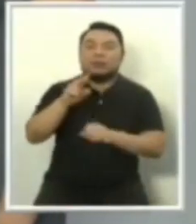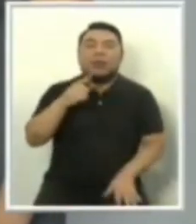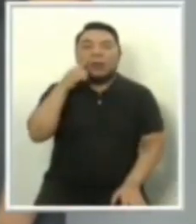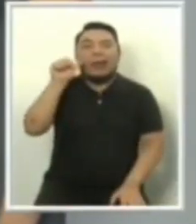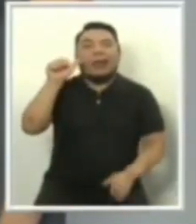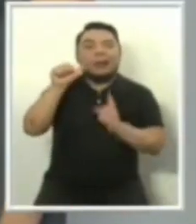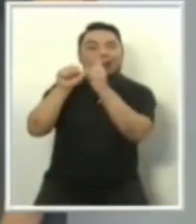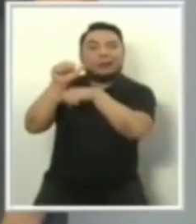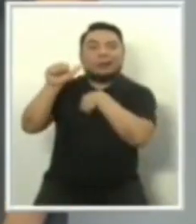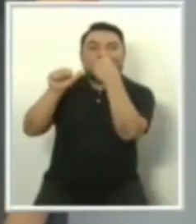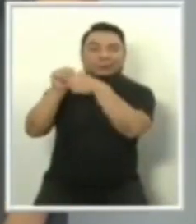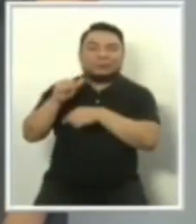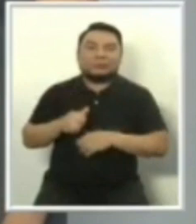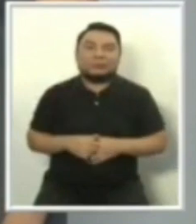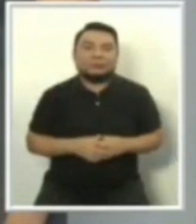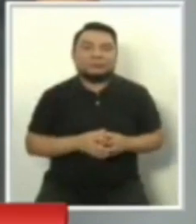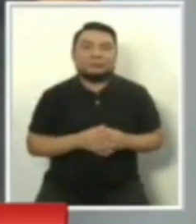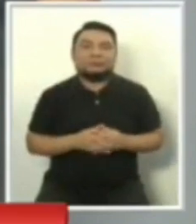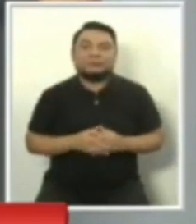número dos.